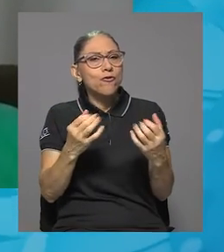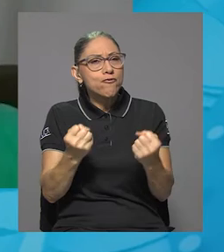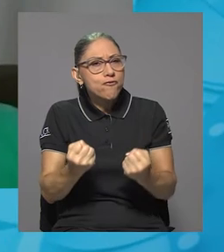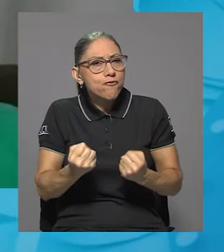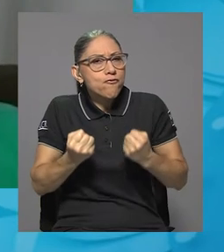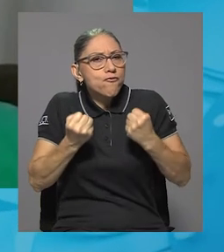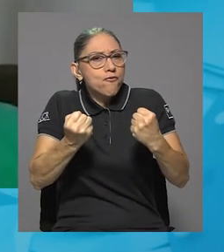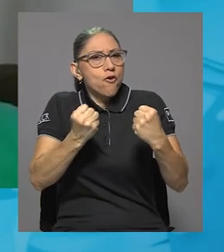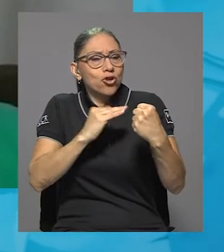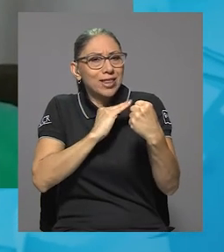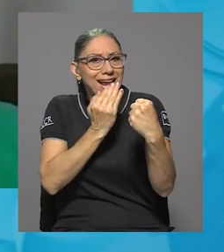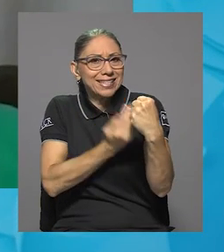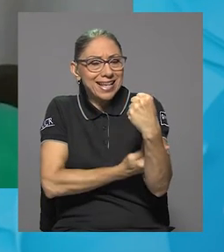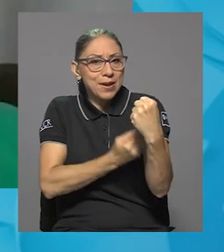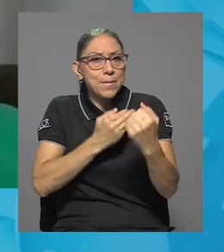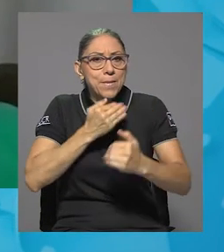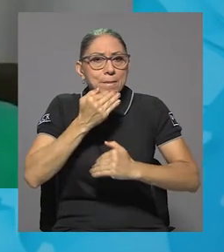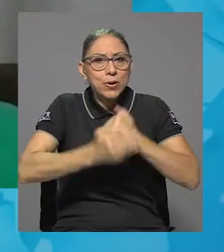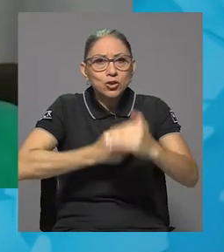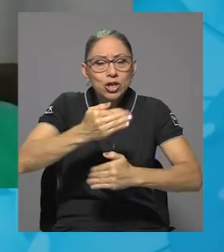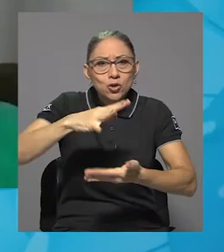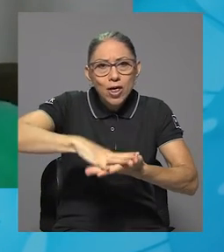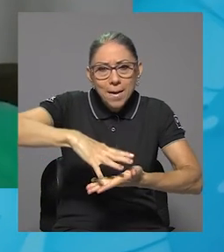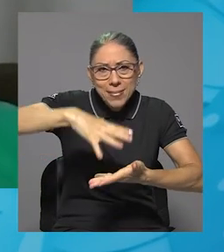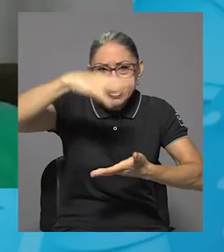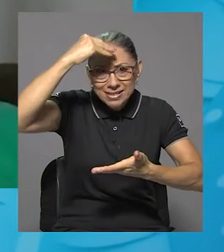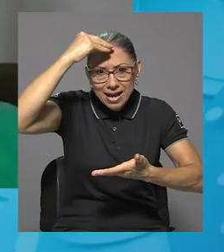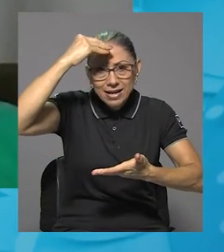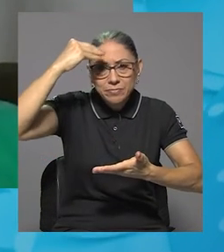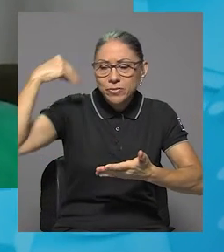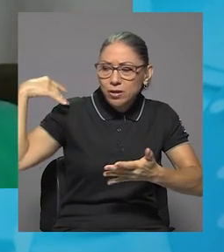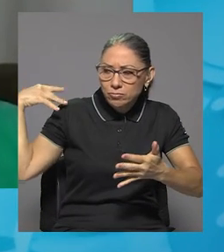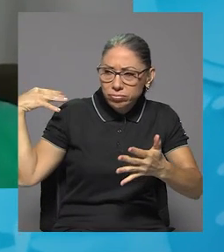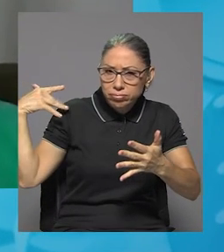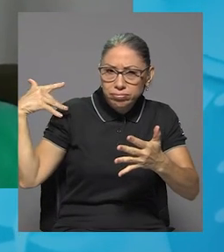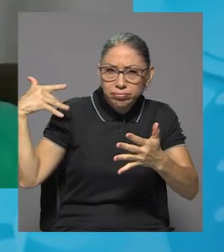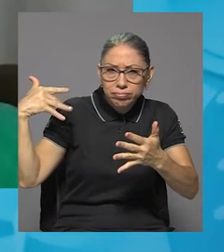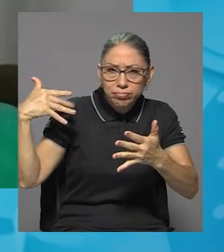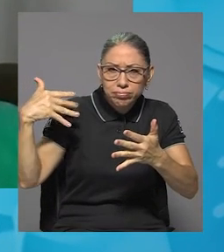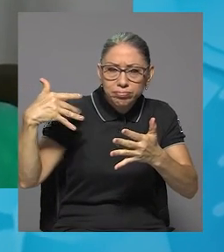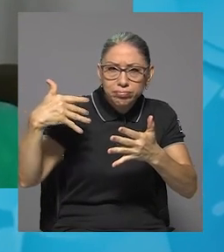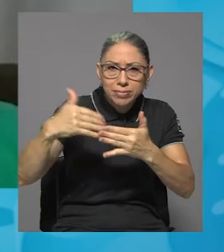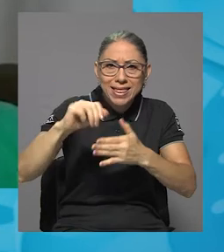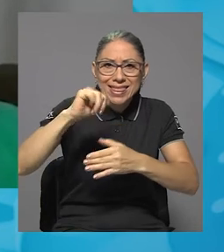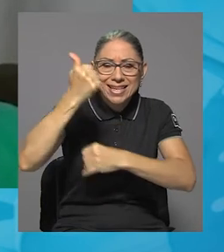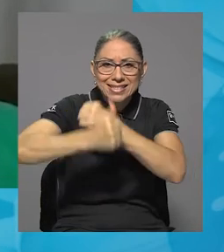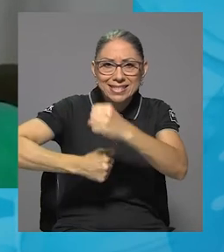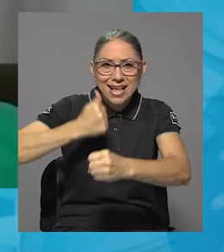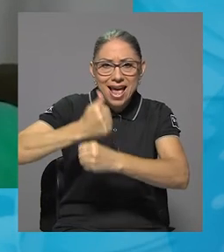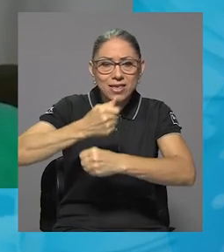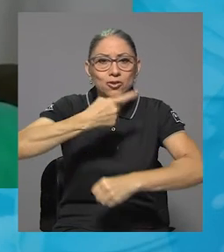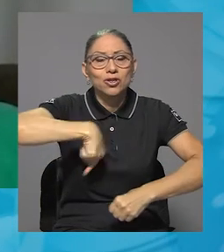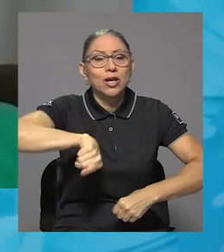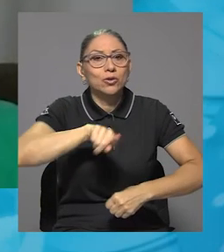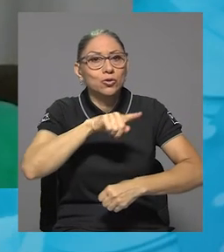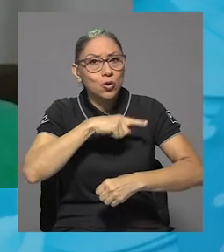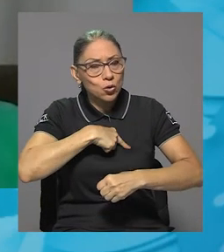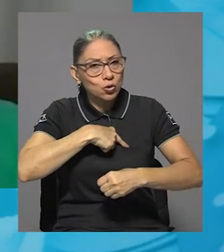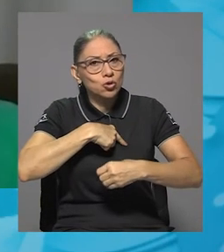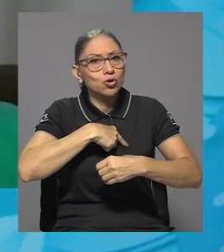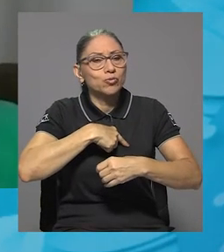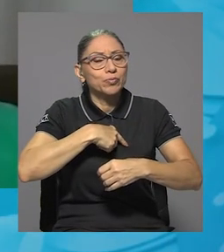proceso de aprendizaje que hemos venido recopilando y en estos 10 años donde hemos desarrollado